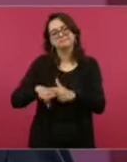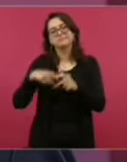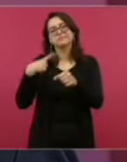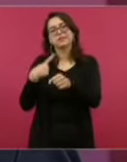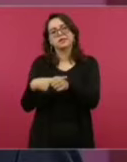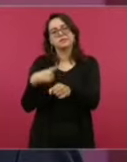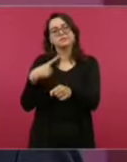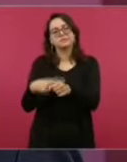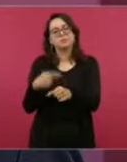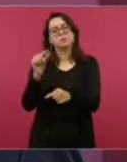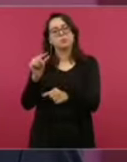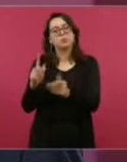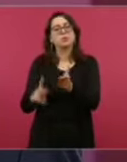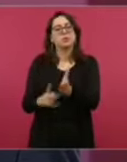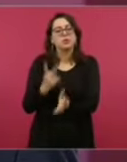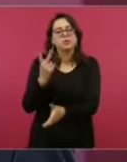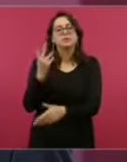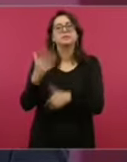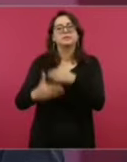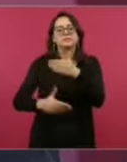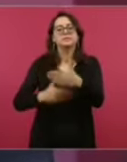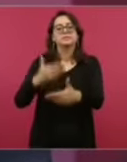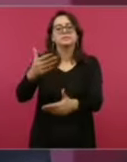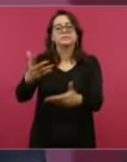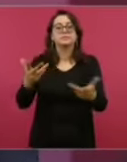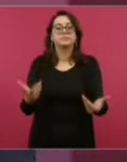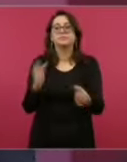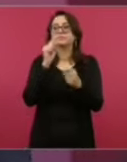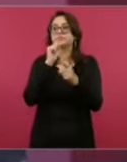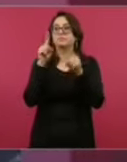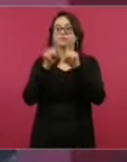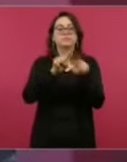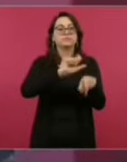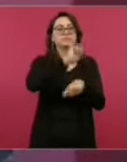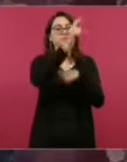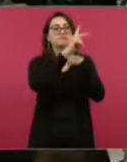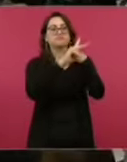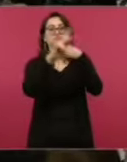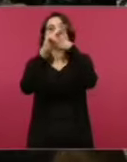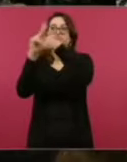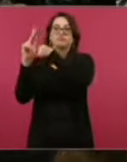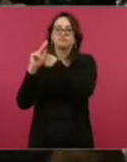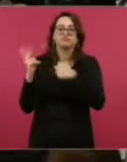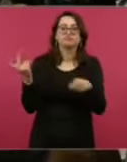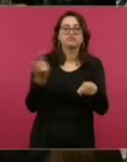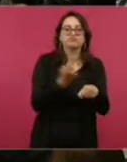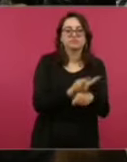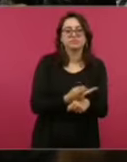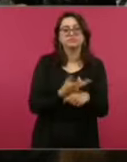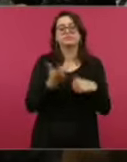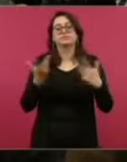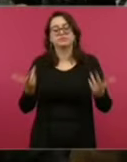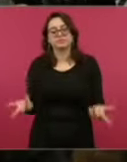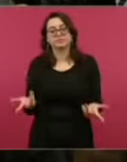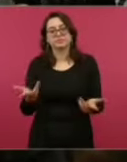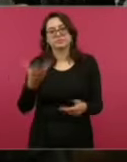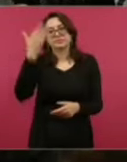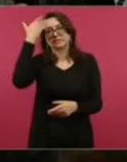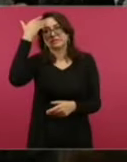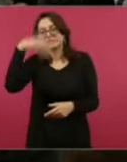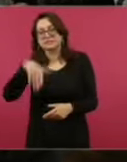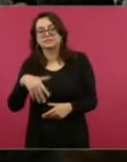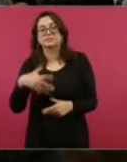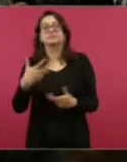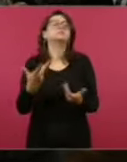también estos cambios. Se sabe que hay un acoplamiento epidemiológico, esto quiere decir una relación entre lo que ocurre en